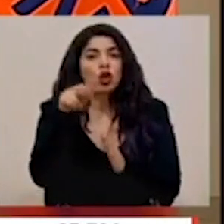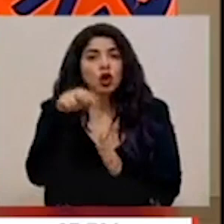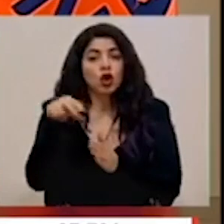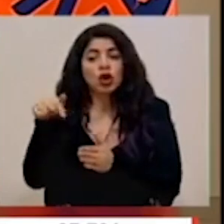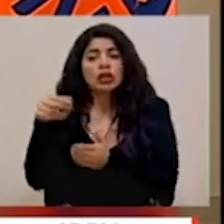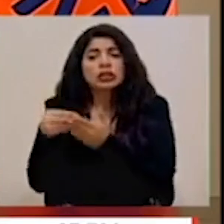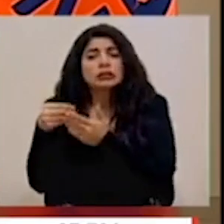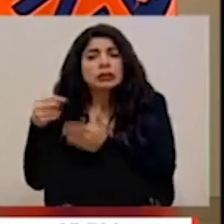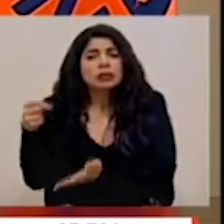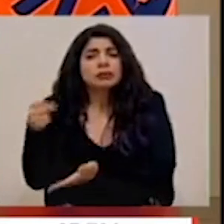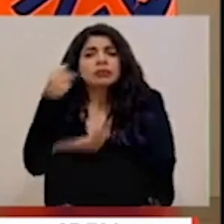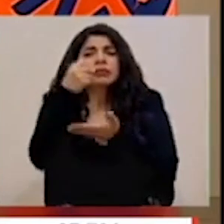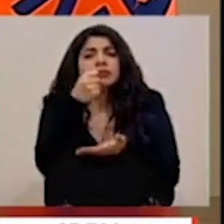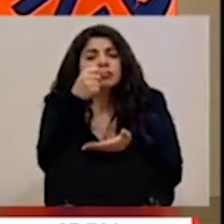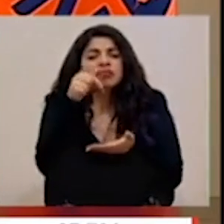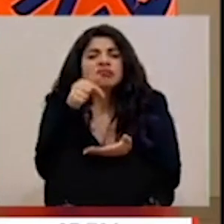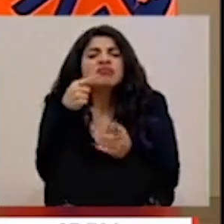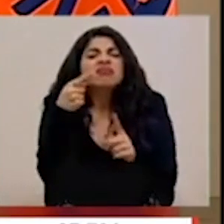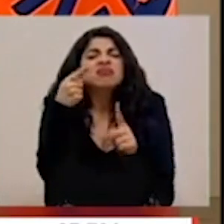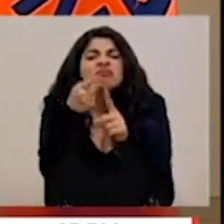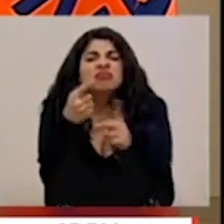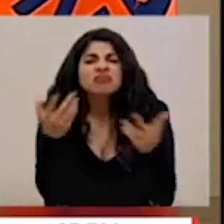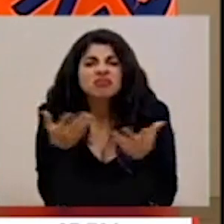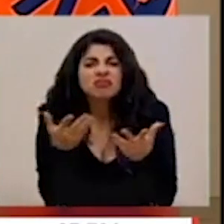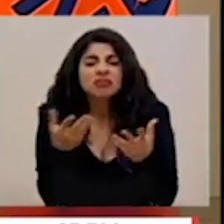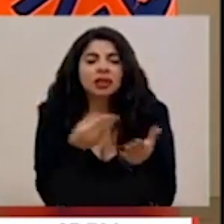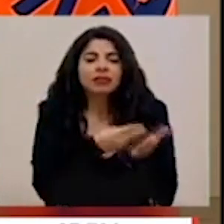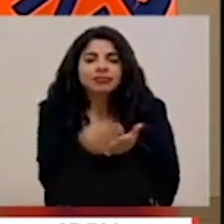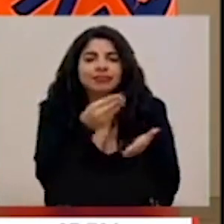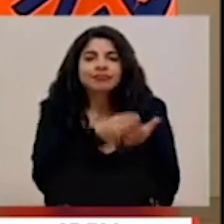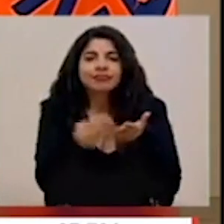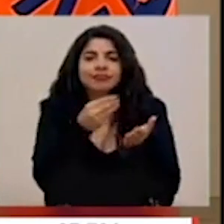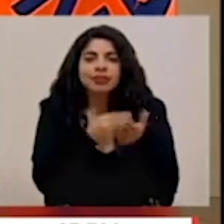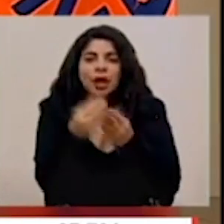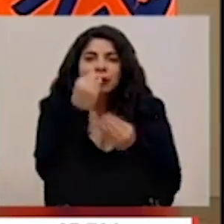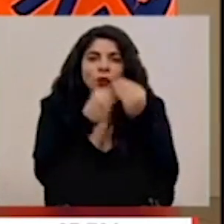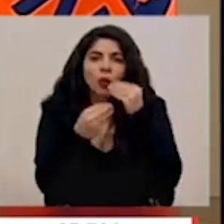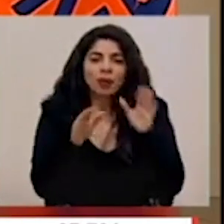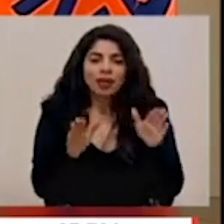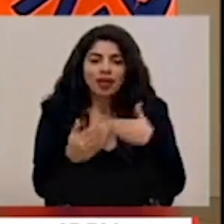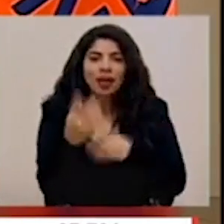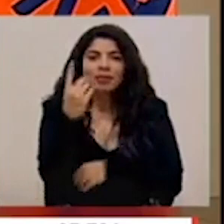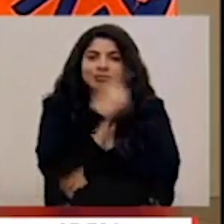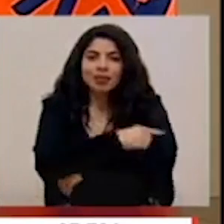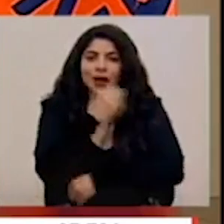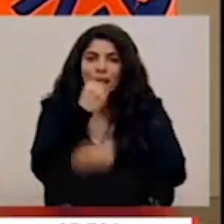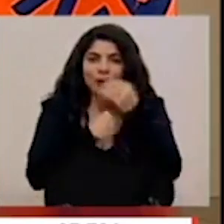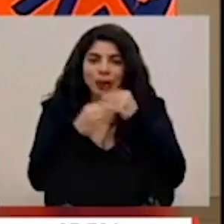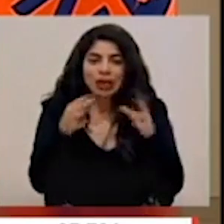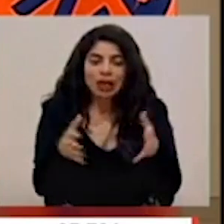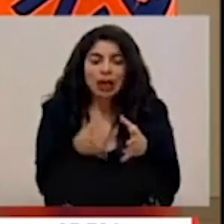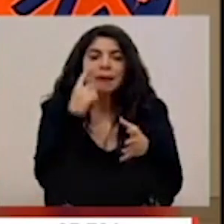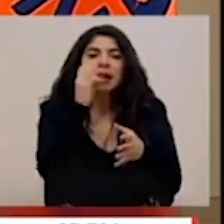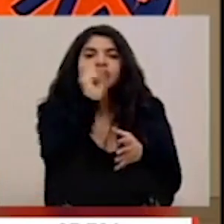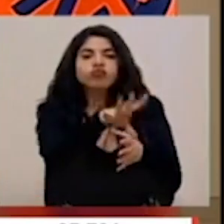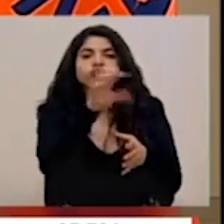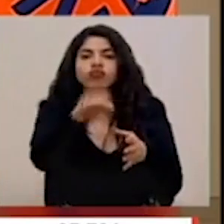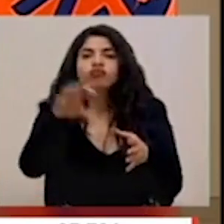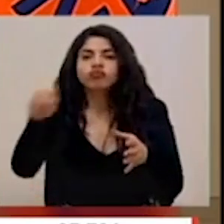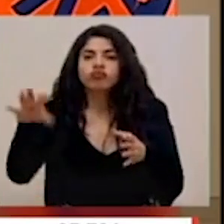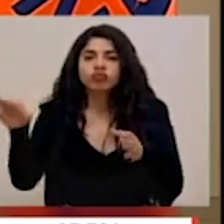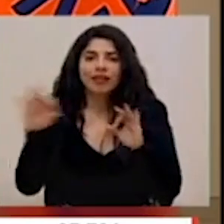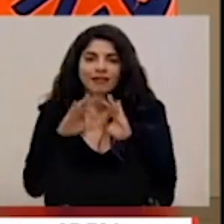se tradujeron en compras de diarios para entregar a familias en los